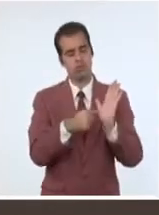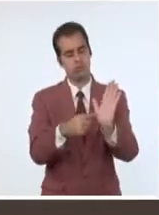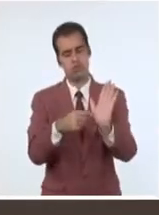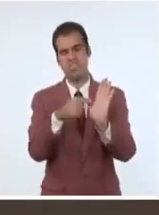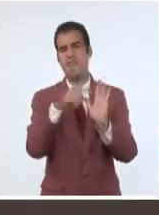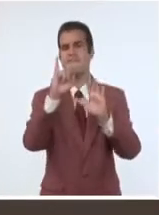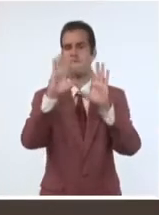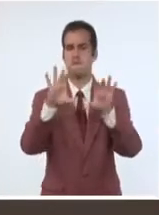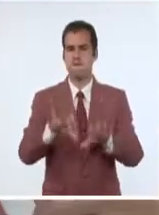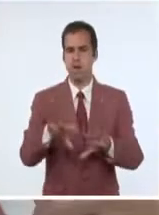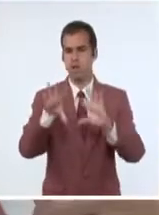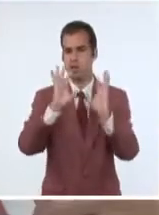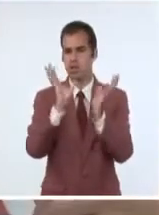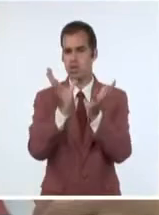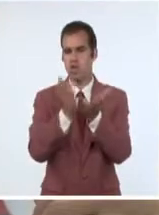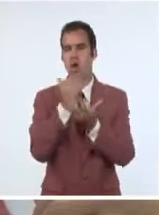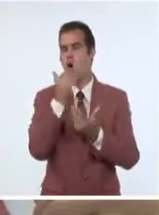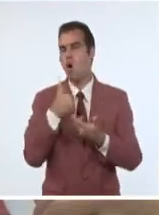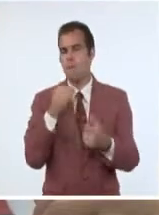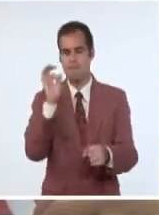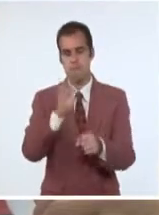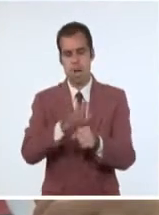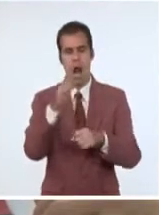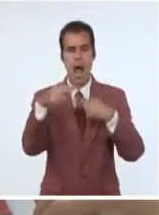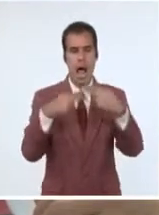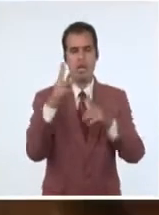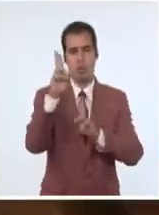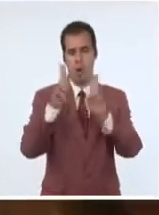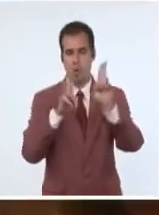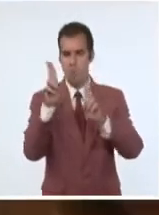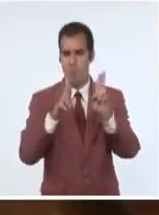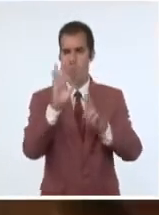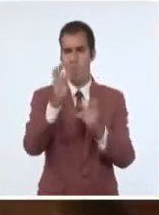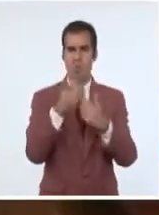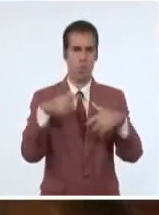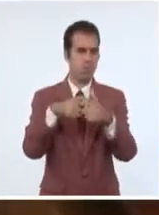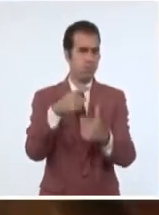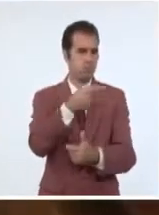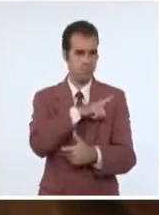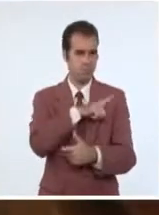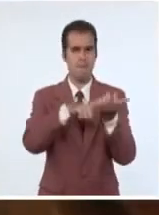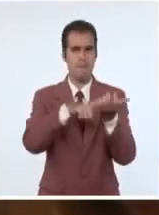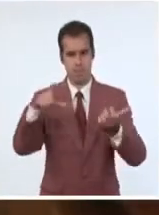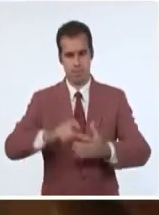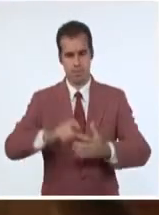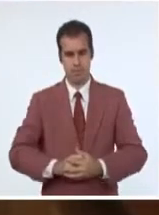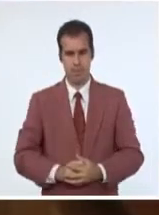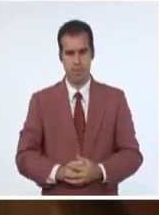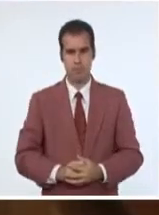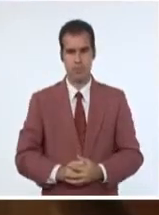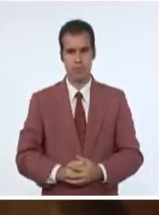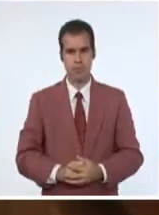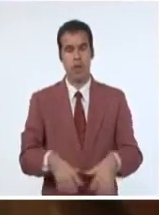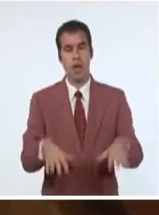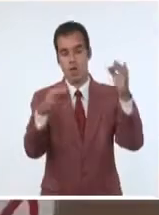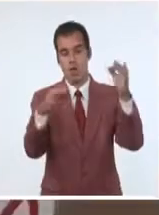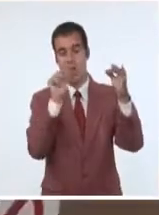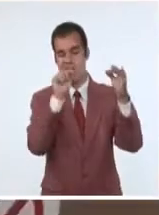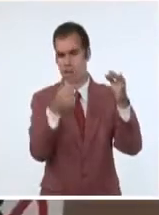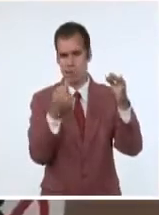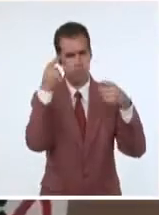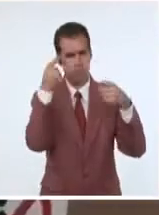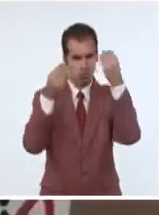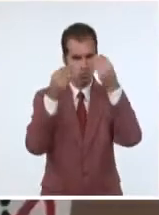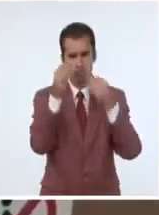informe sobre la implementación de los acuerdos del VIII Congreso del Partido. Documento que propició el análisis de